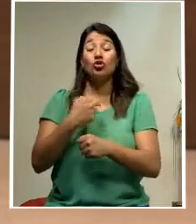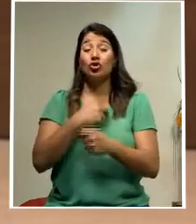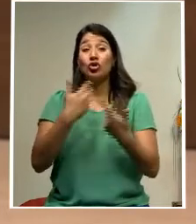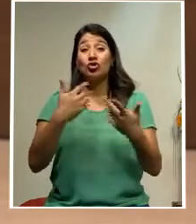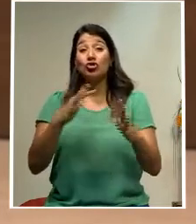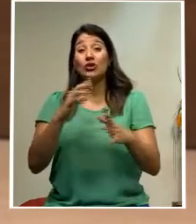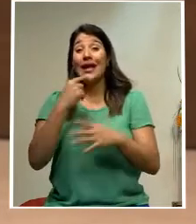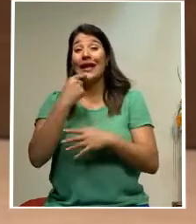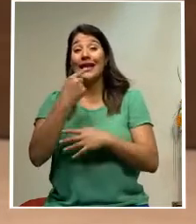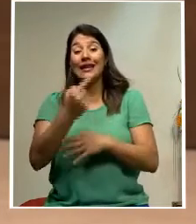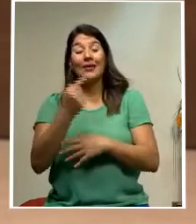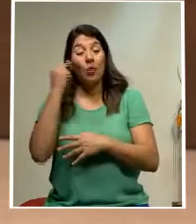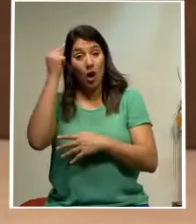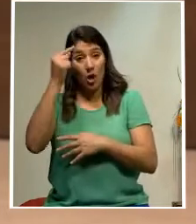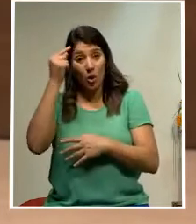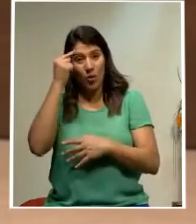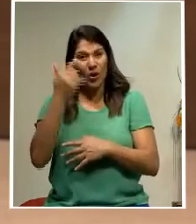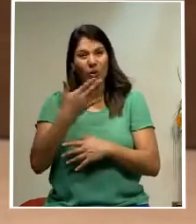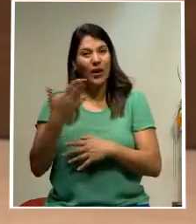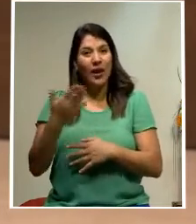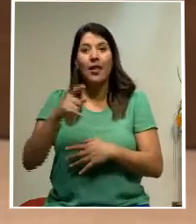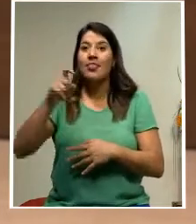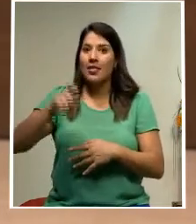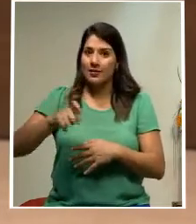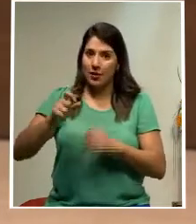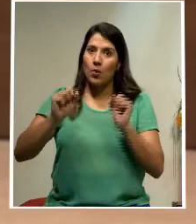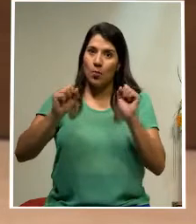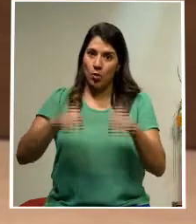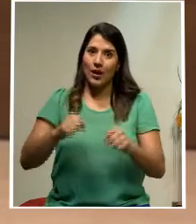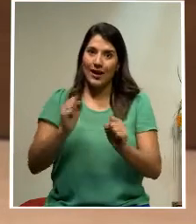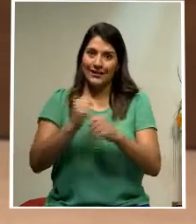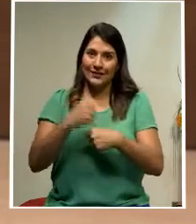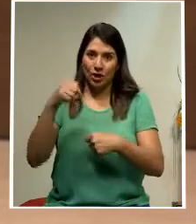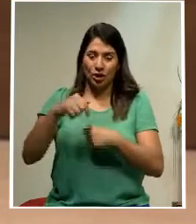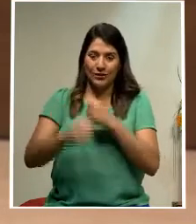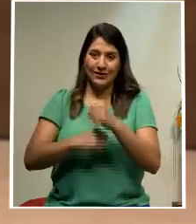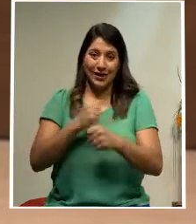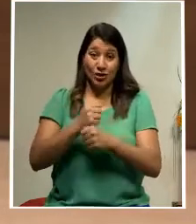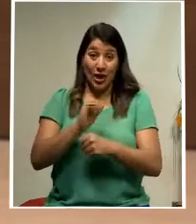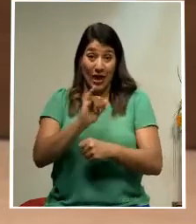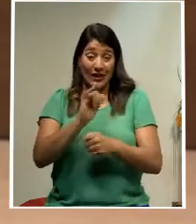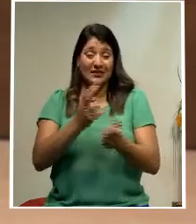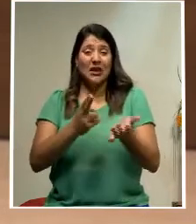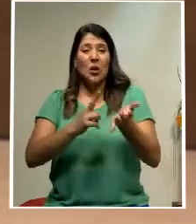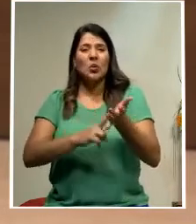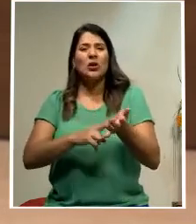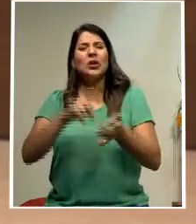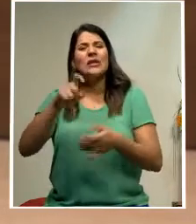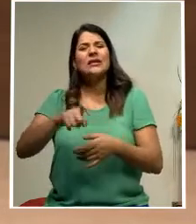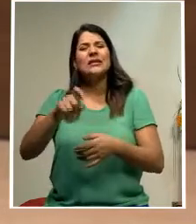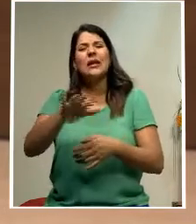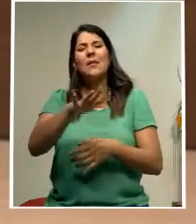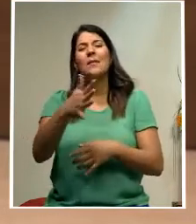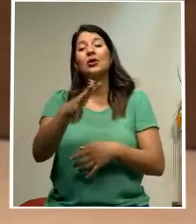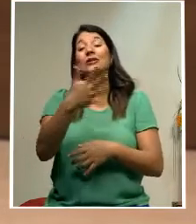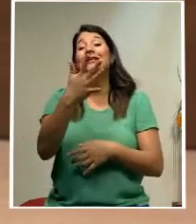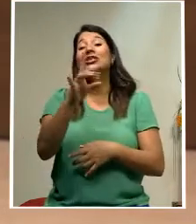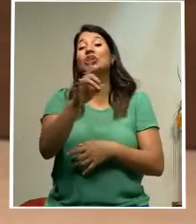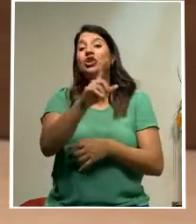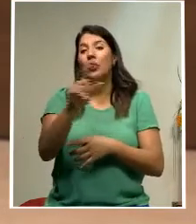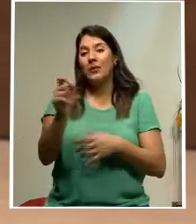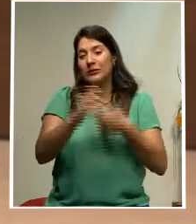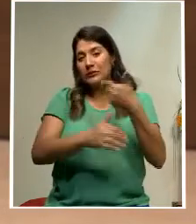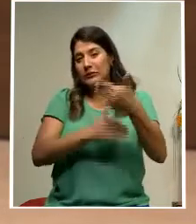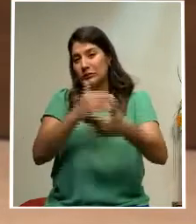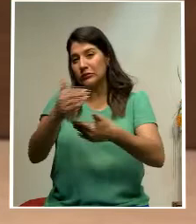al gobierno sobre la necesidad de que eso suceda. Es una licitación que tardaría aproximadamente 18 meses desarrollándose,